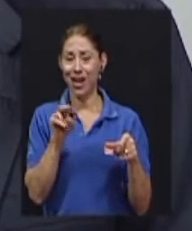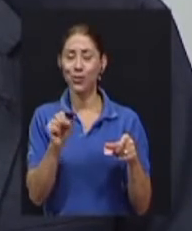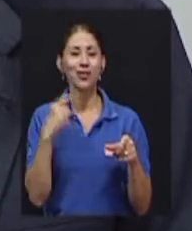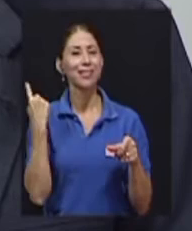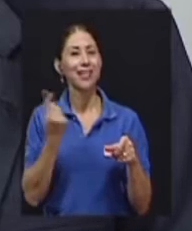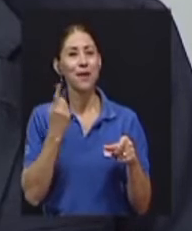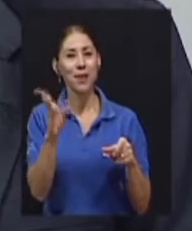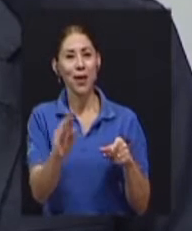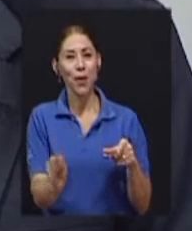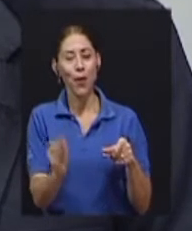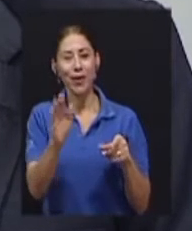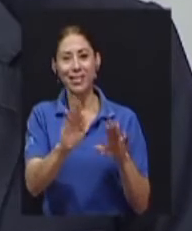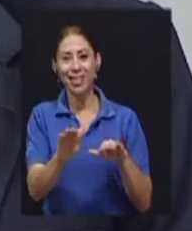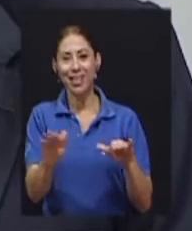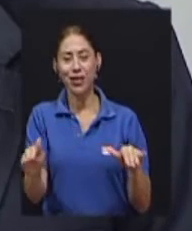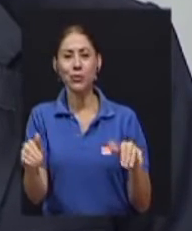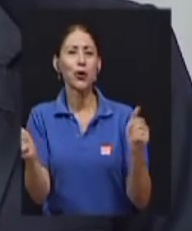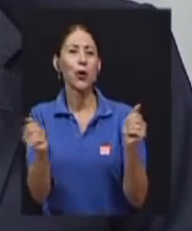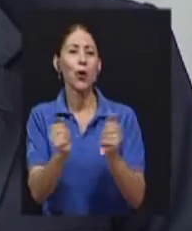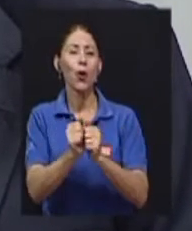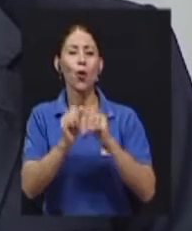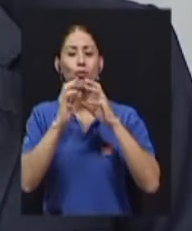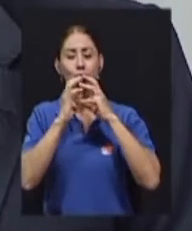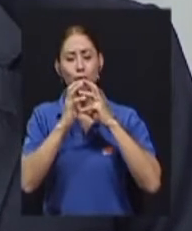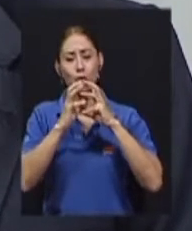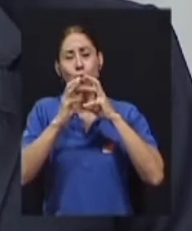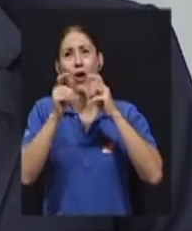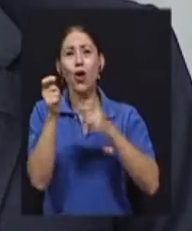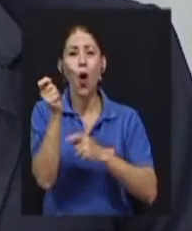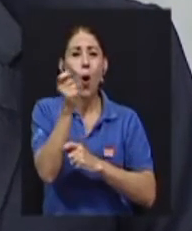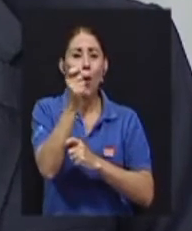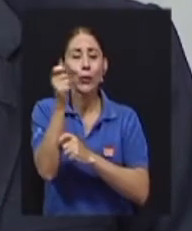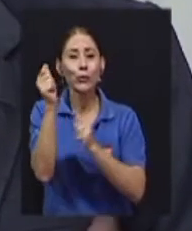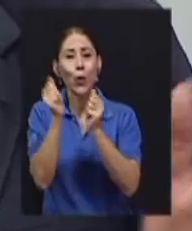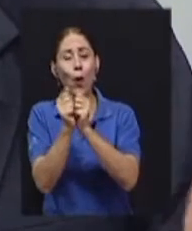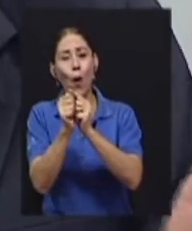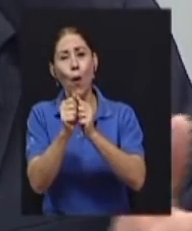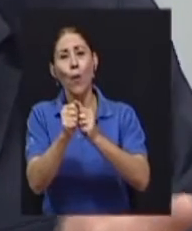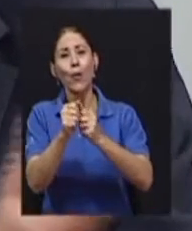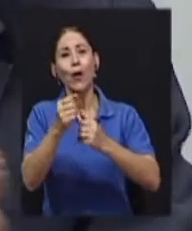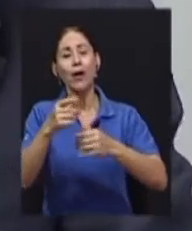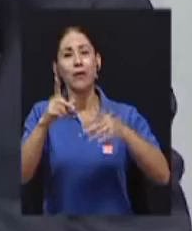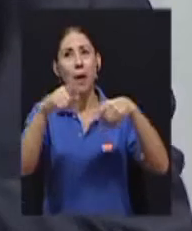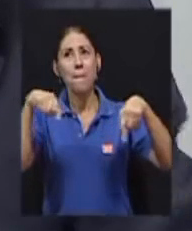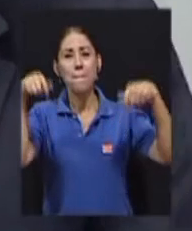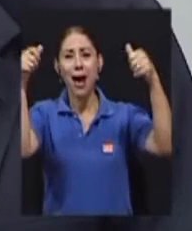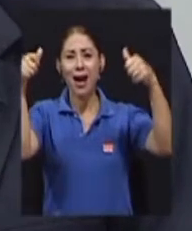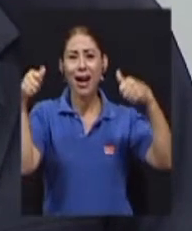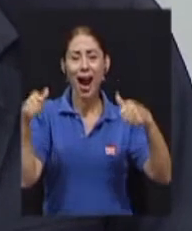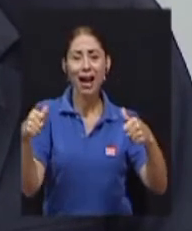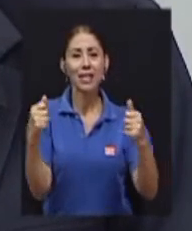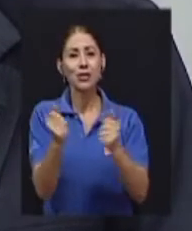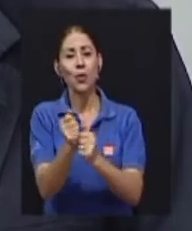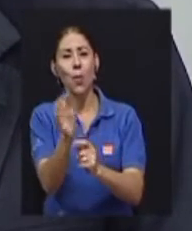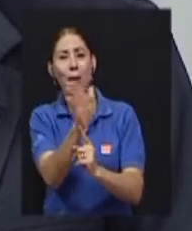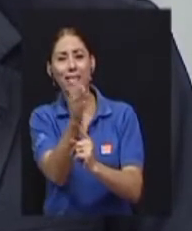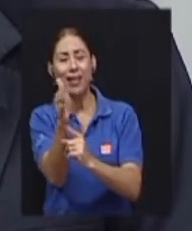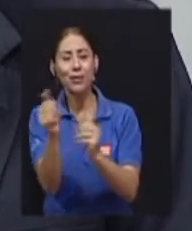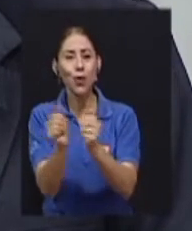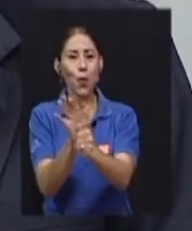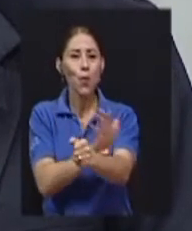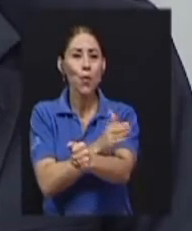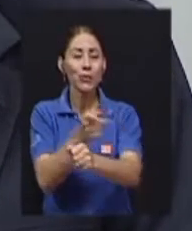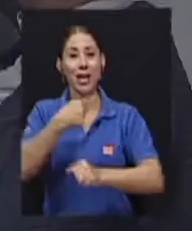globos y pancartas y banderines y música, pues caminamos rezando y